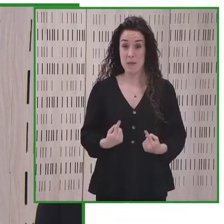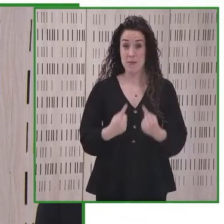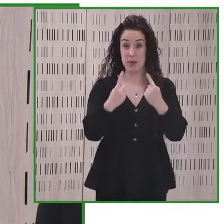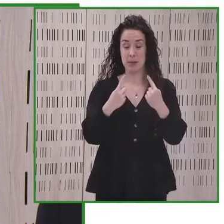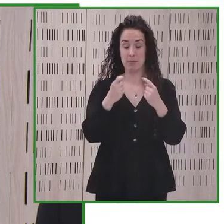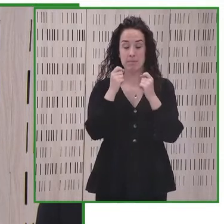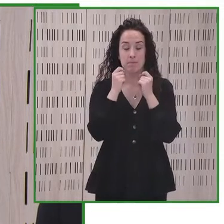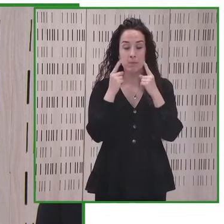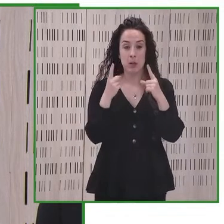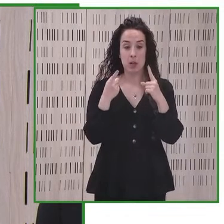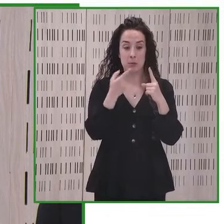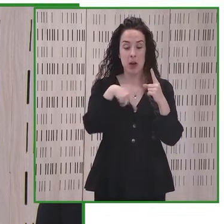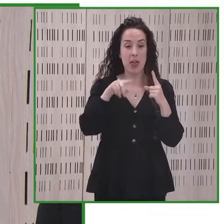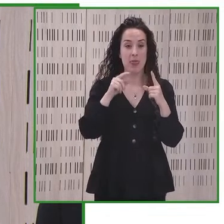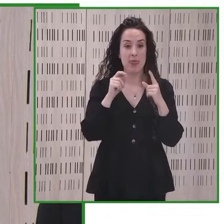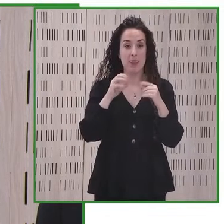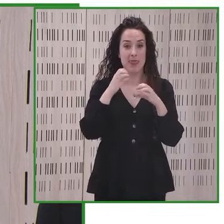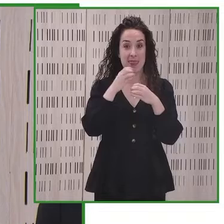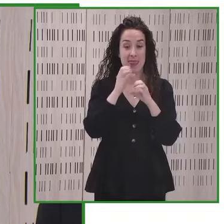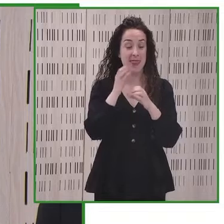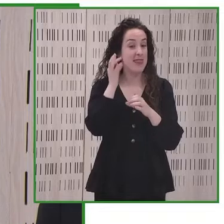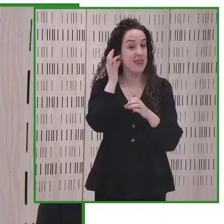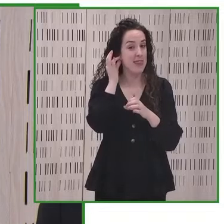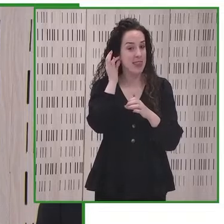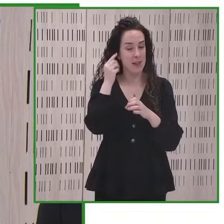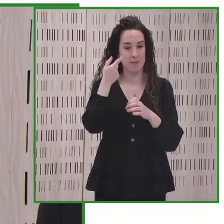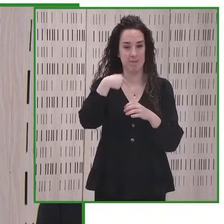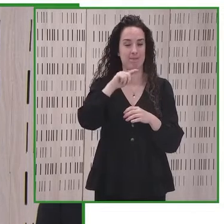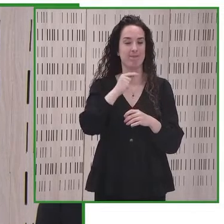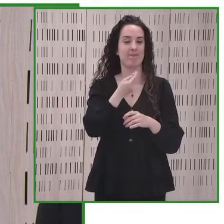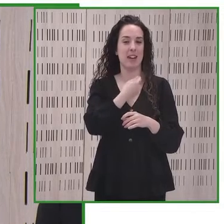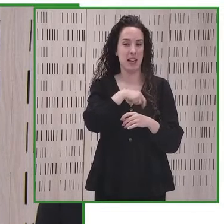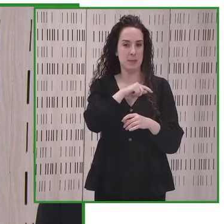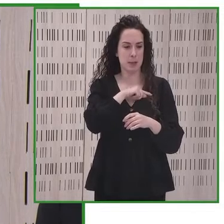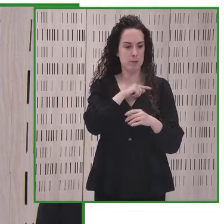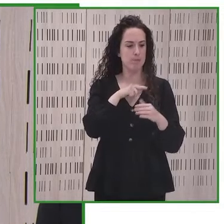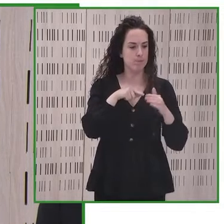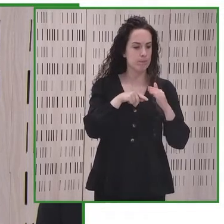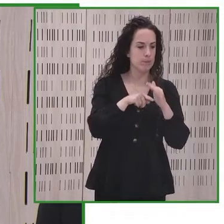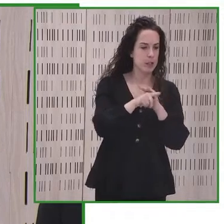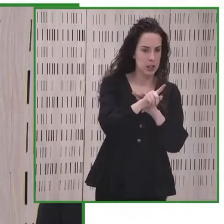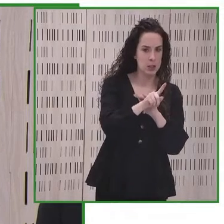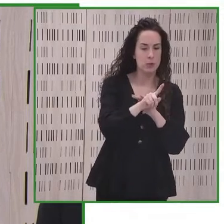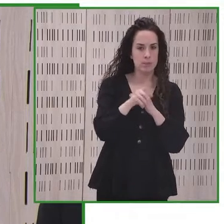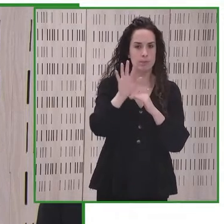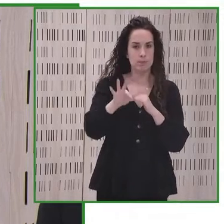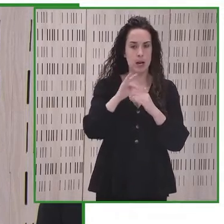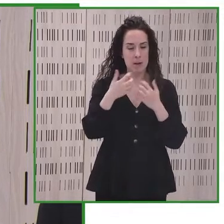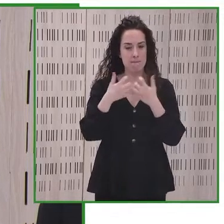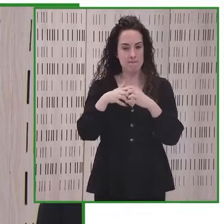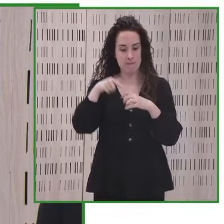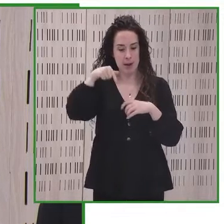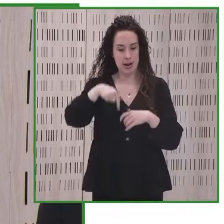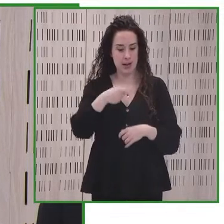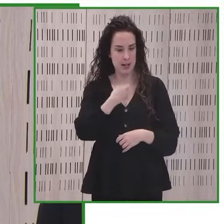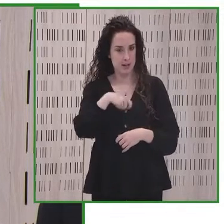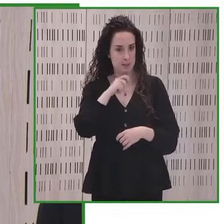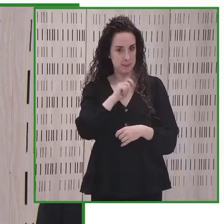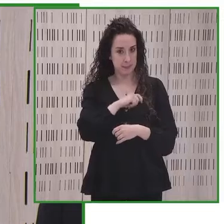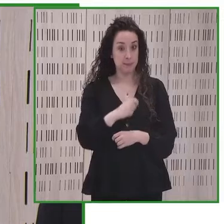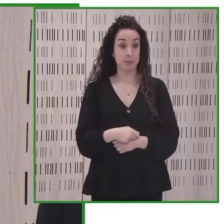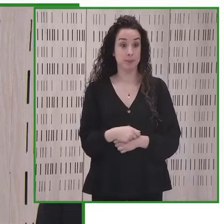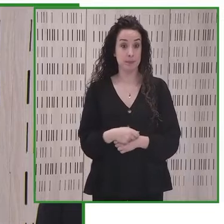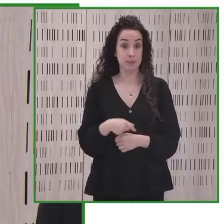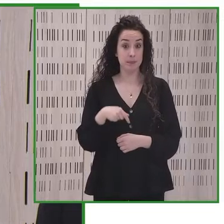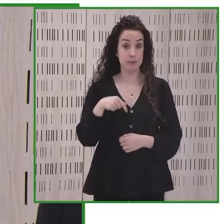científica nuestra, española, desarrollado, por tanto, y fabricado en España. De esta experiencia me